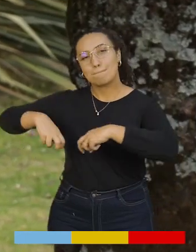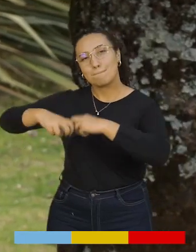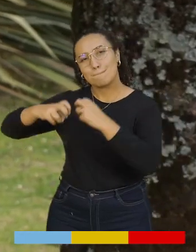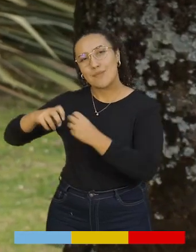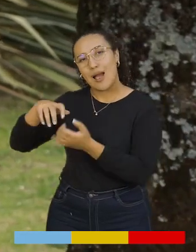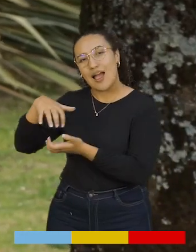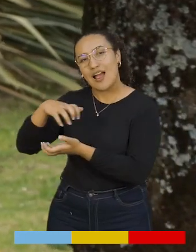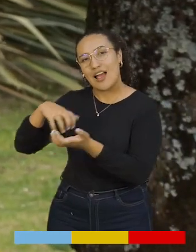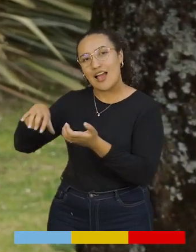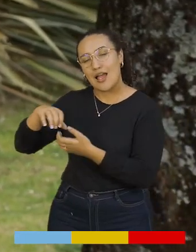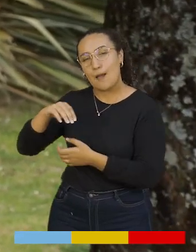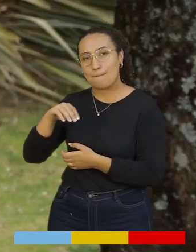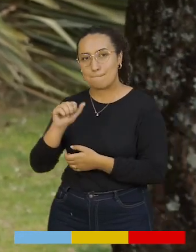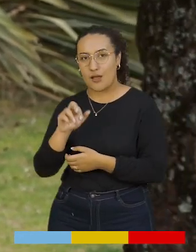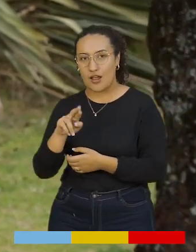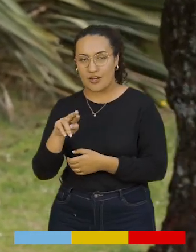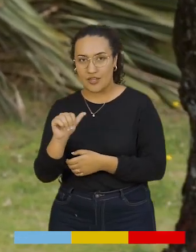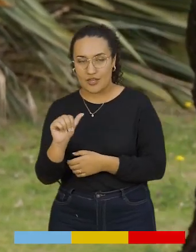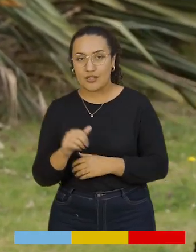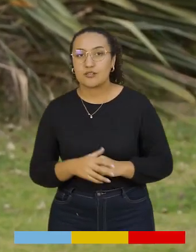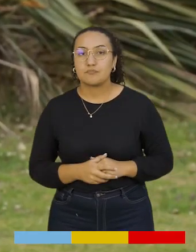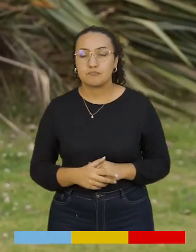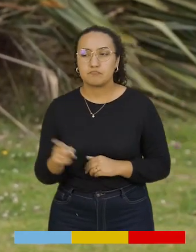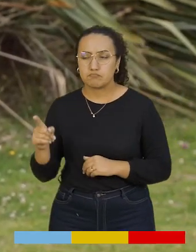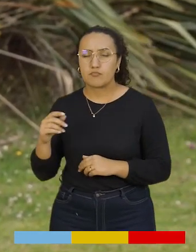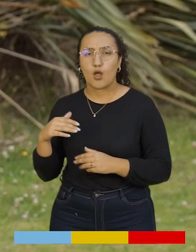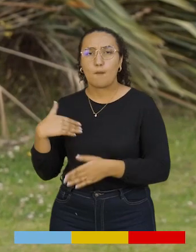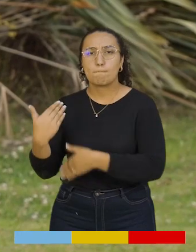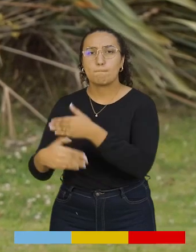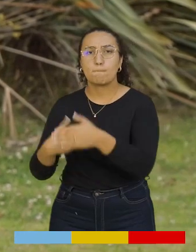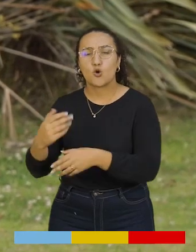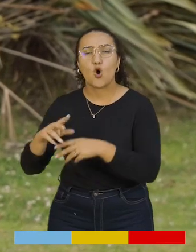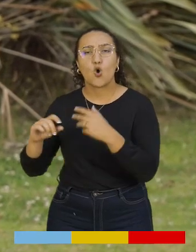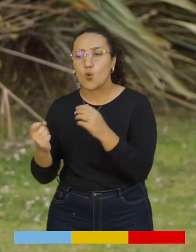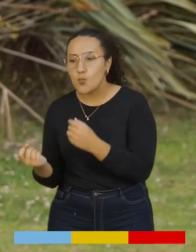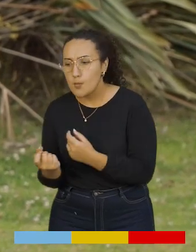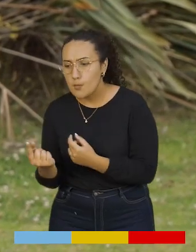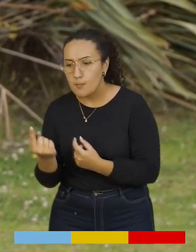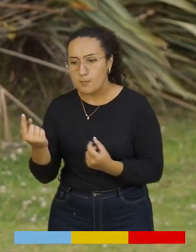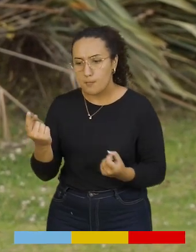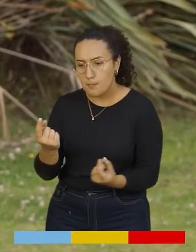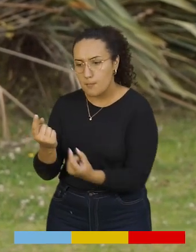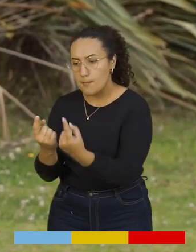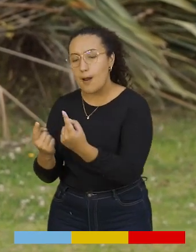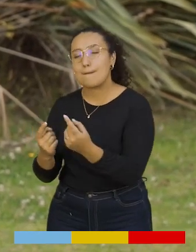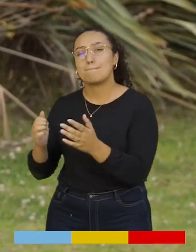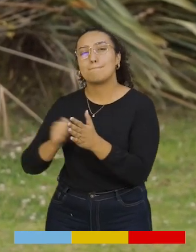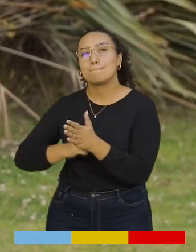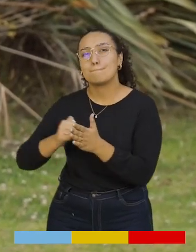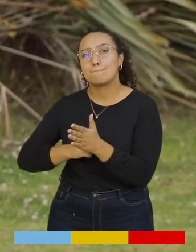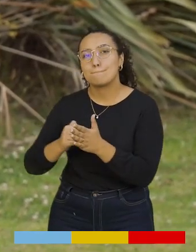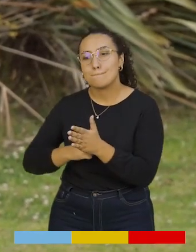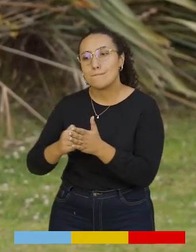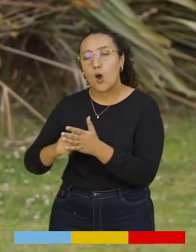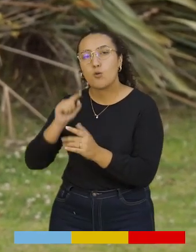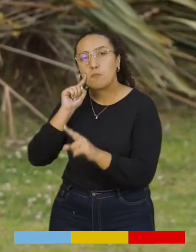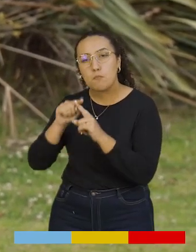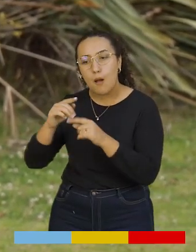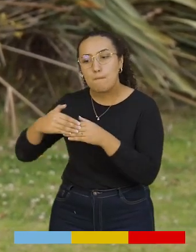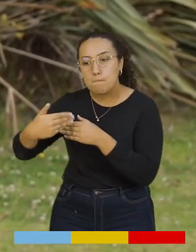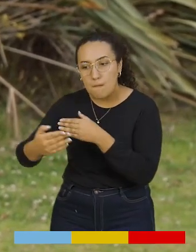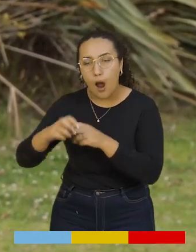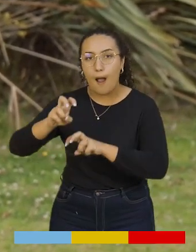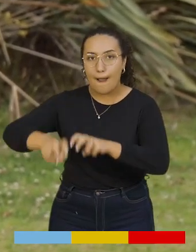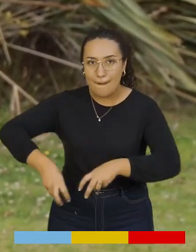ecológico La María. Allí vivimos de primera mano lo que es el proceso de germinación del material vegetal